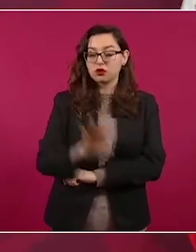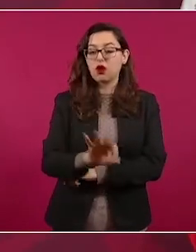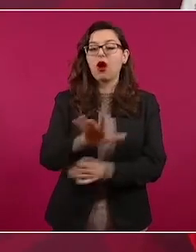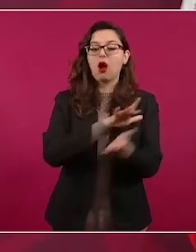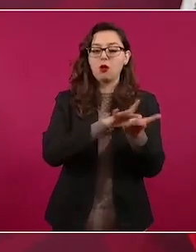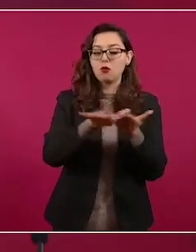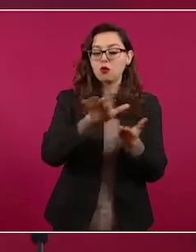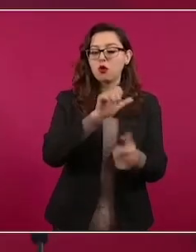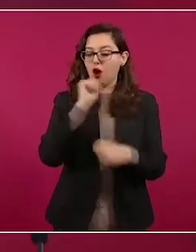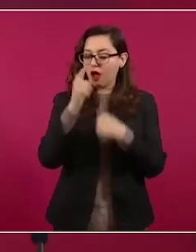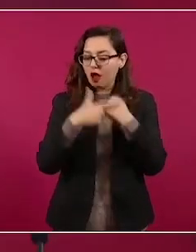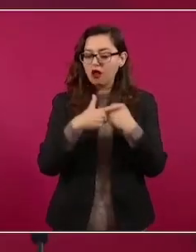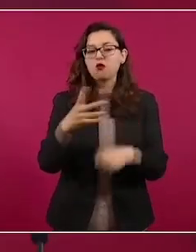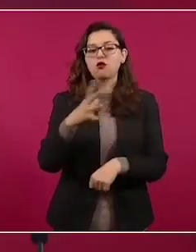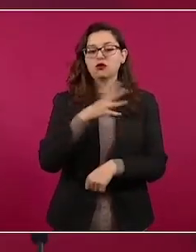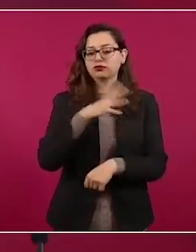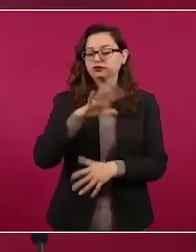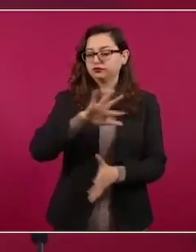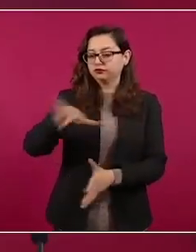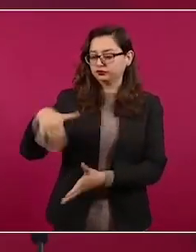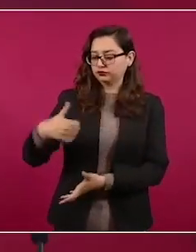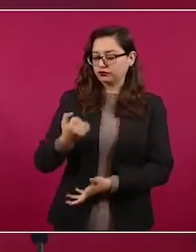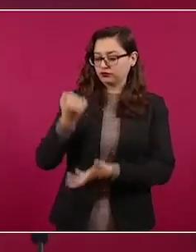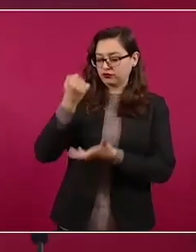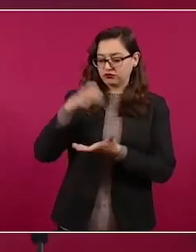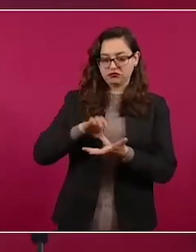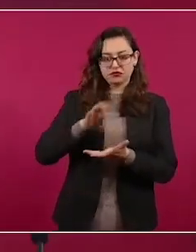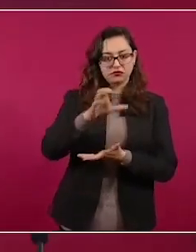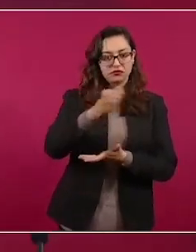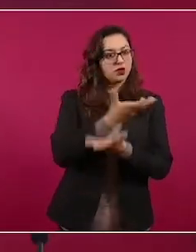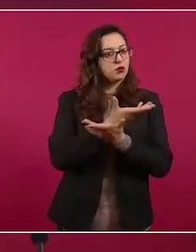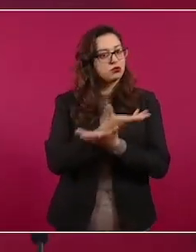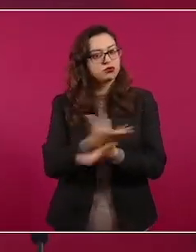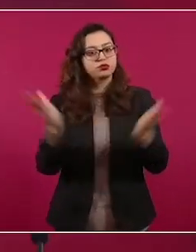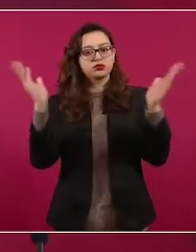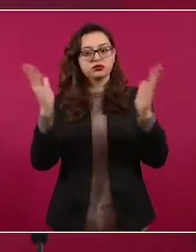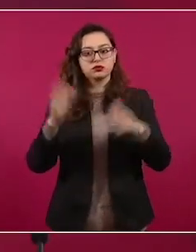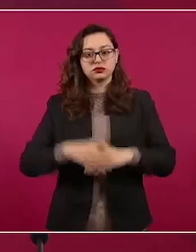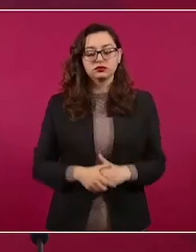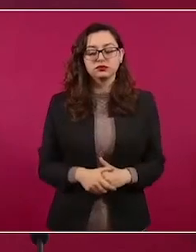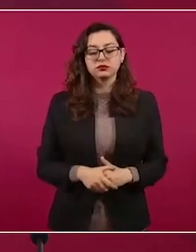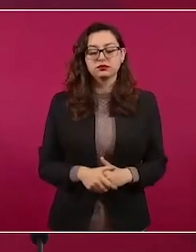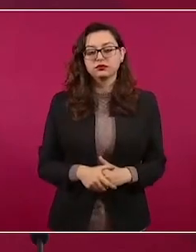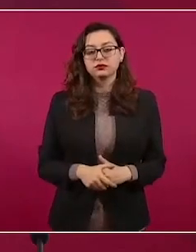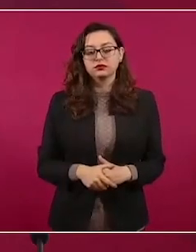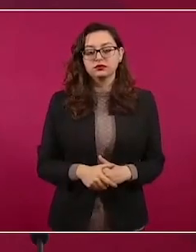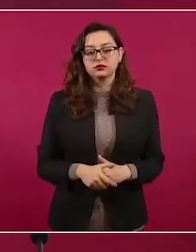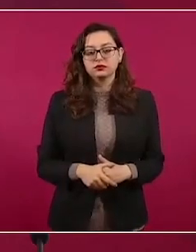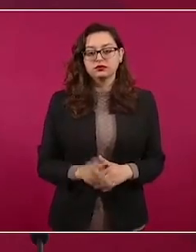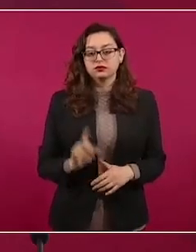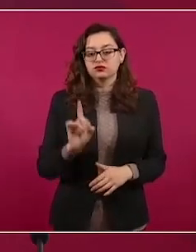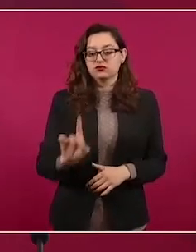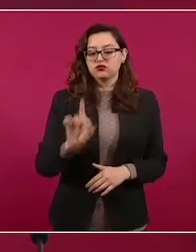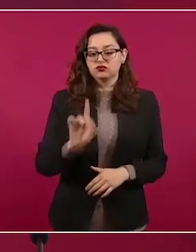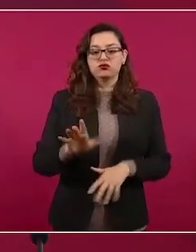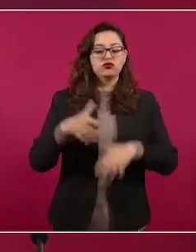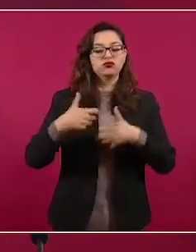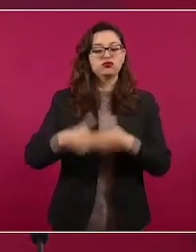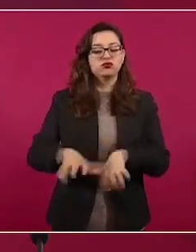pequeña porción del presupuesto público, la marcha es para decir